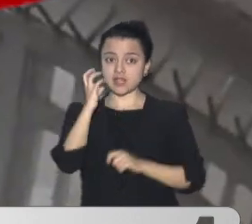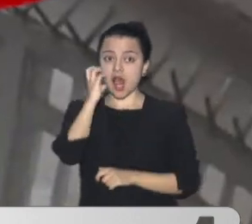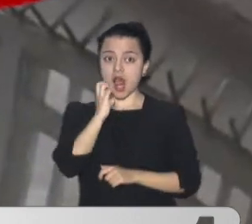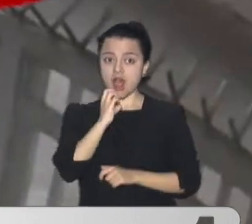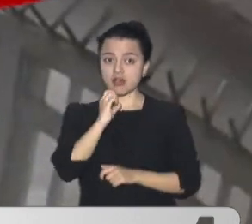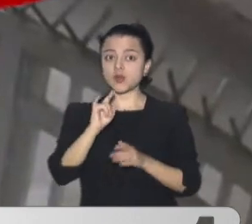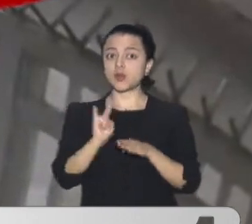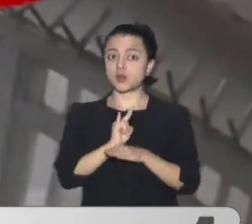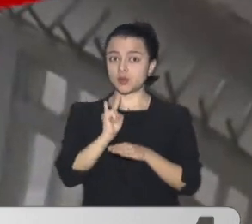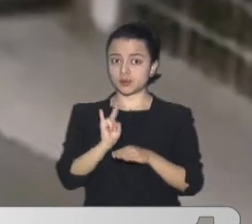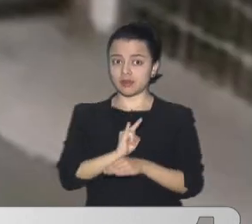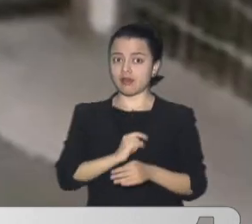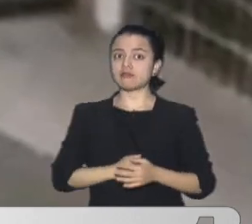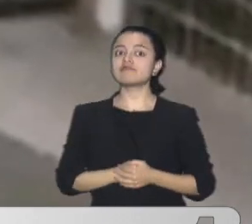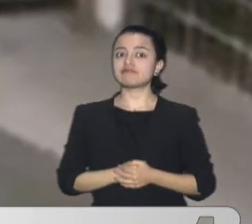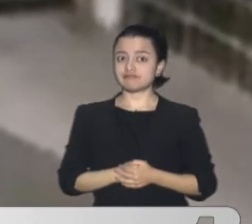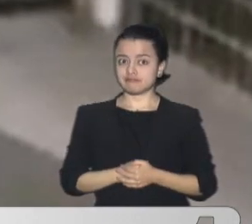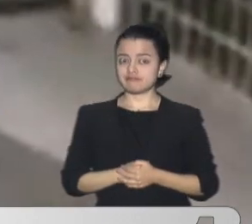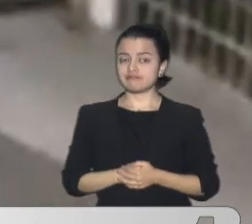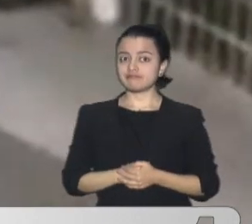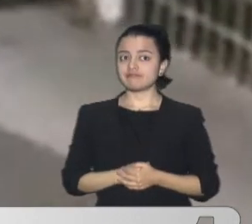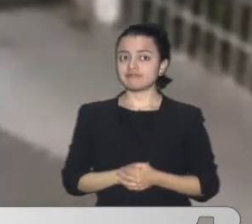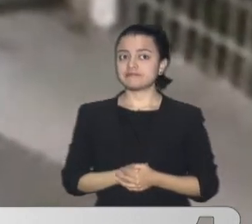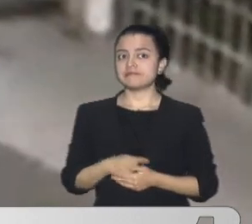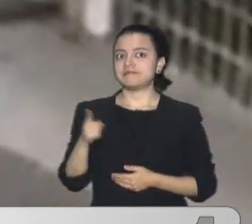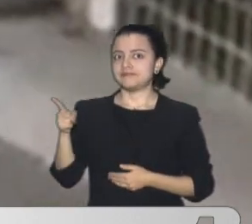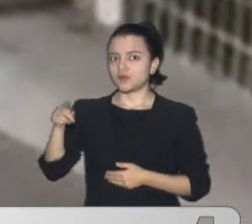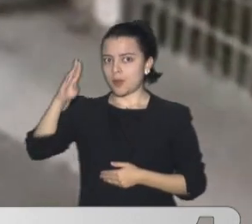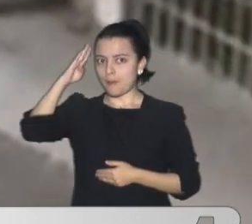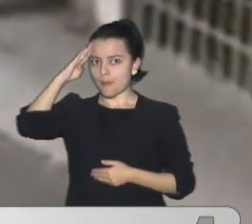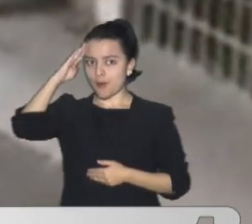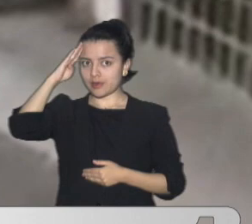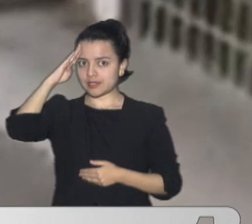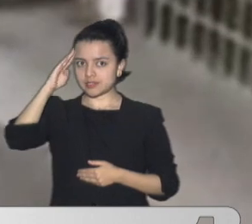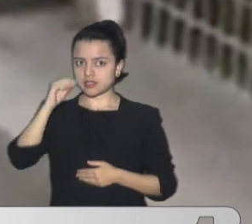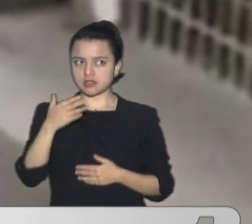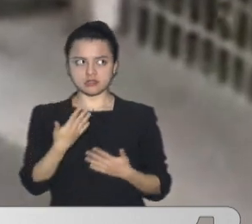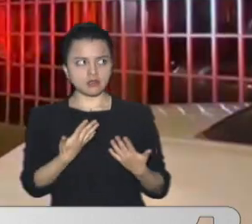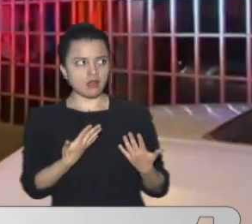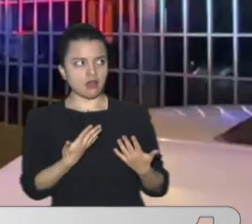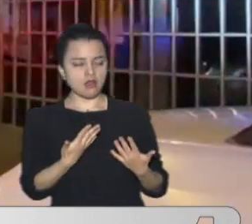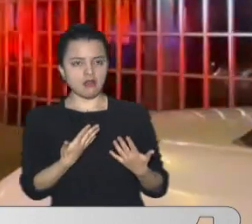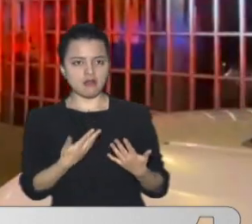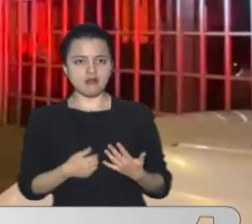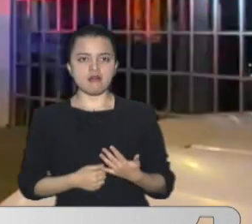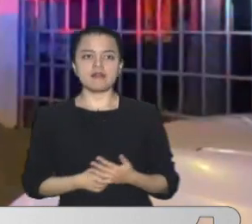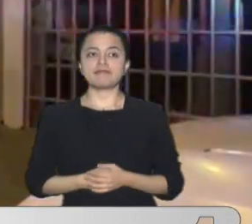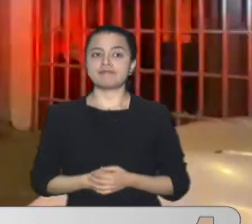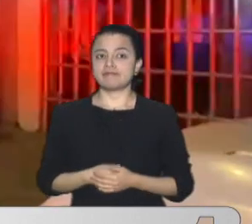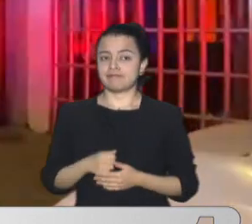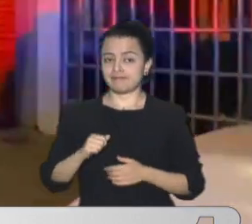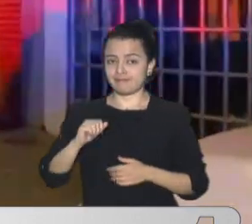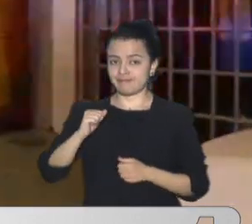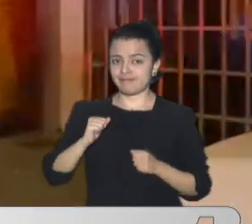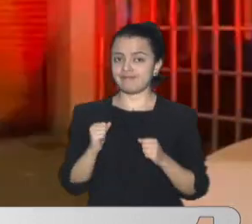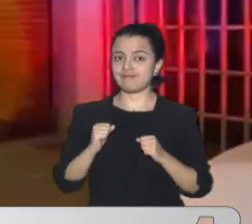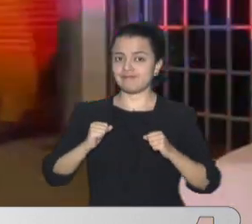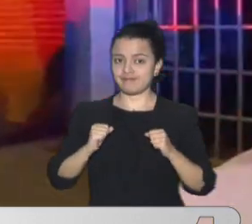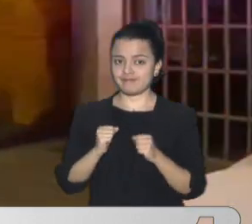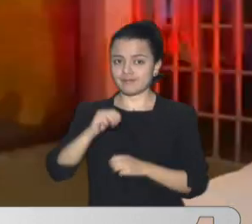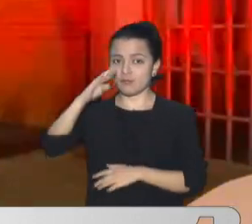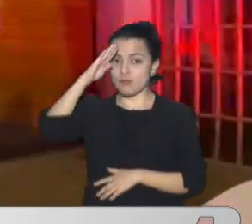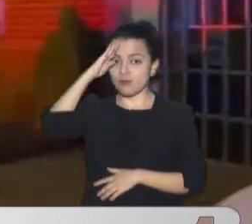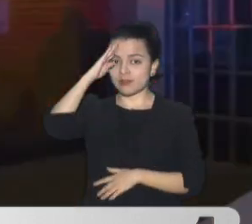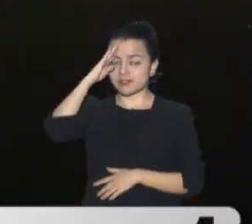Víctimas Han invertido En diferentes equipos Tecnológicos Para lograr Sus fechorías Y es que en Bogotá La policía metropolitana